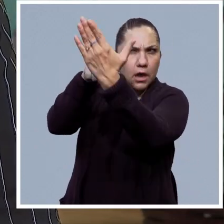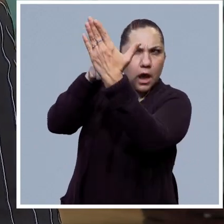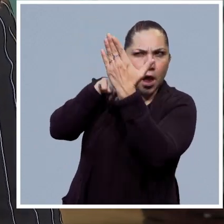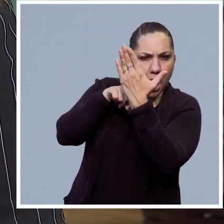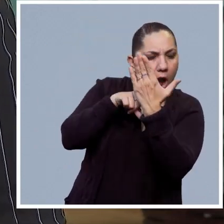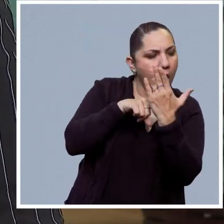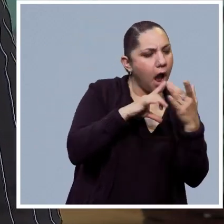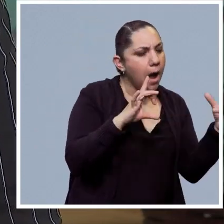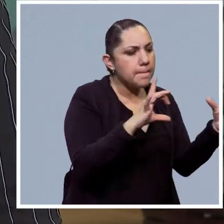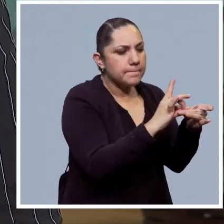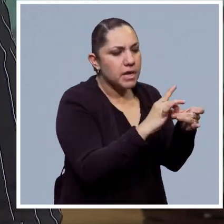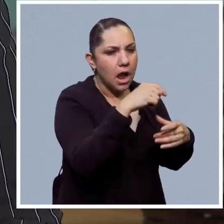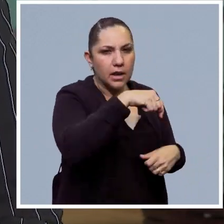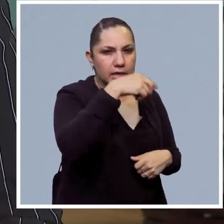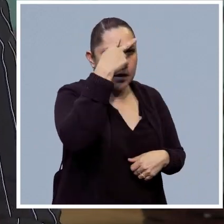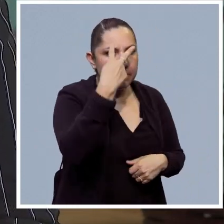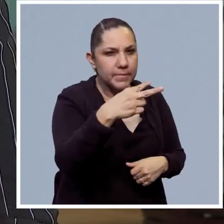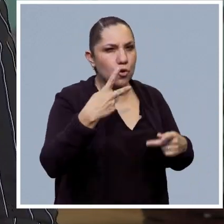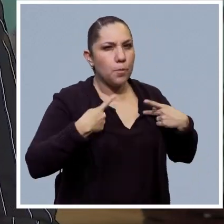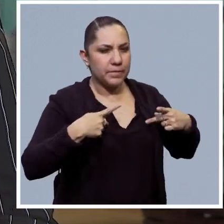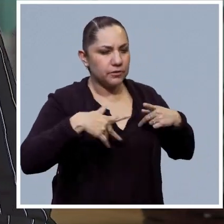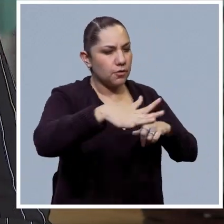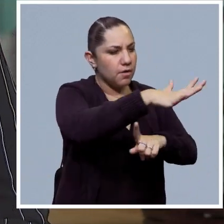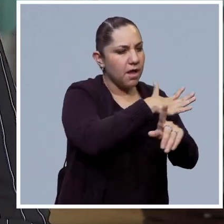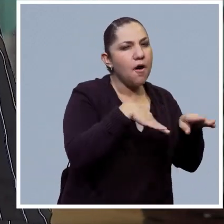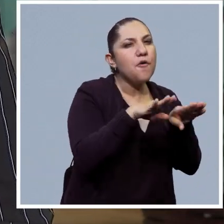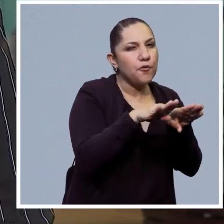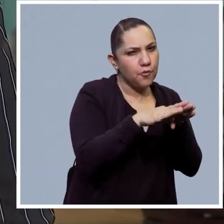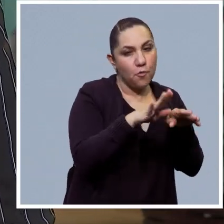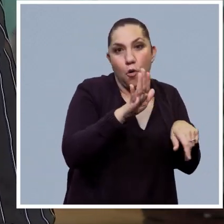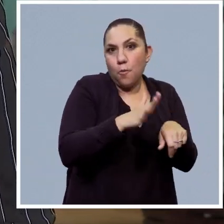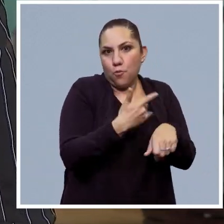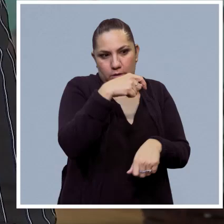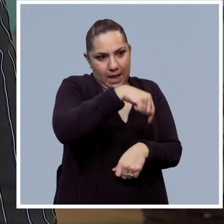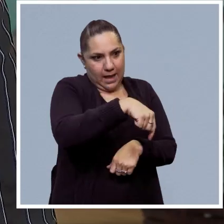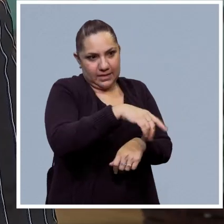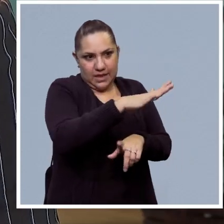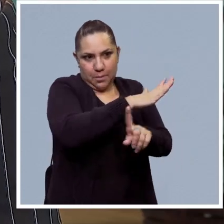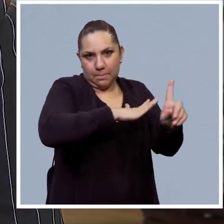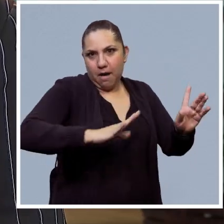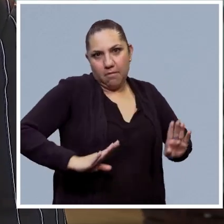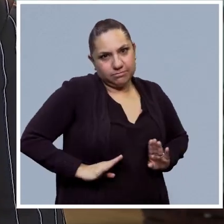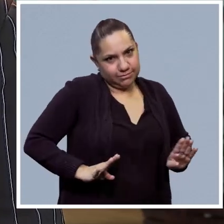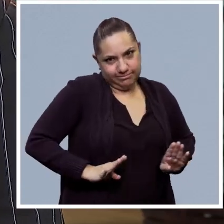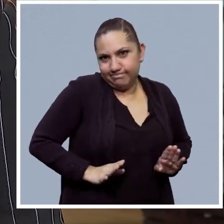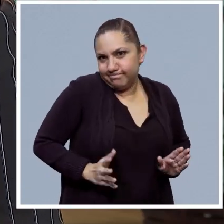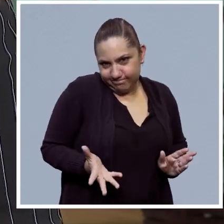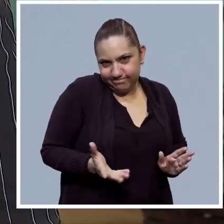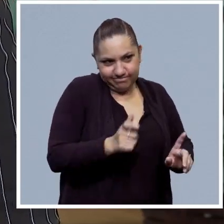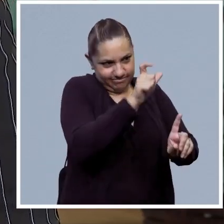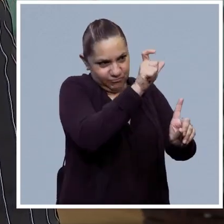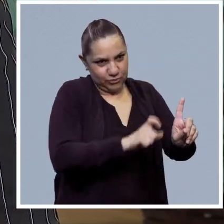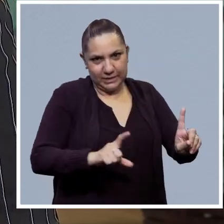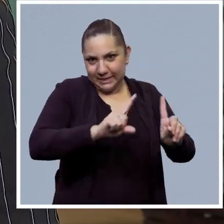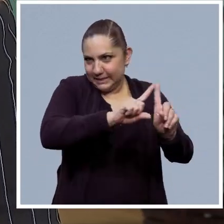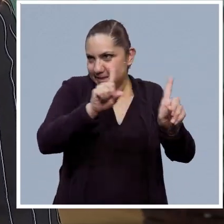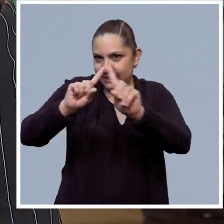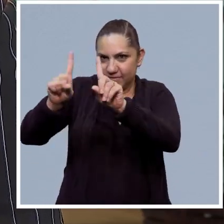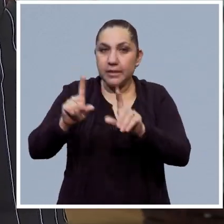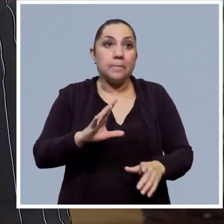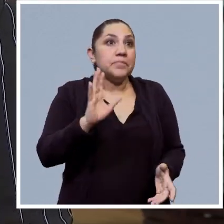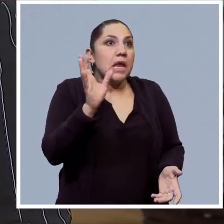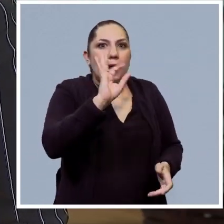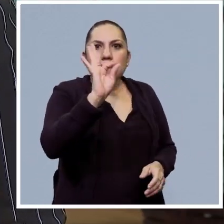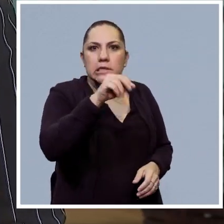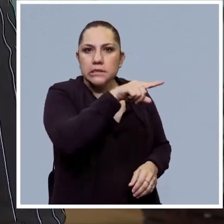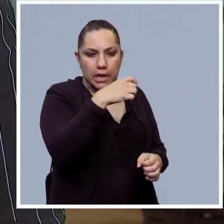importante, a población mexicana. Porque los datos van a ser totalmente diferentes. Claro. Entonces, de pronto, alteraciones que ya están bien diagnosticadas